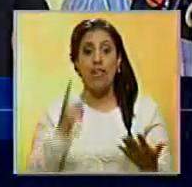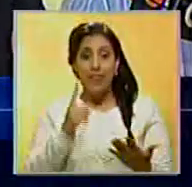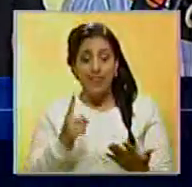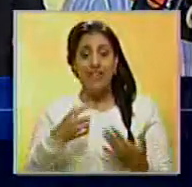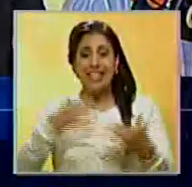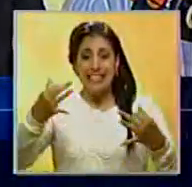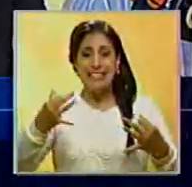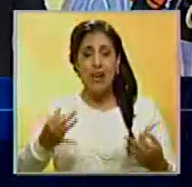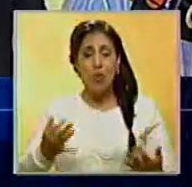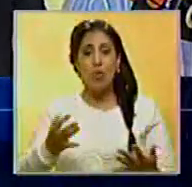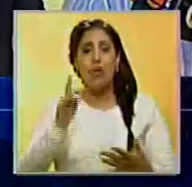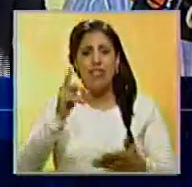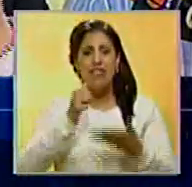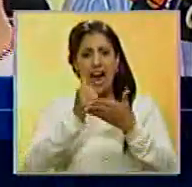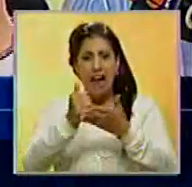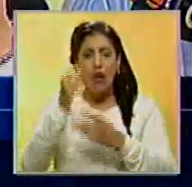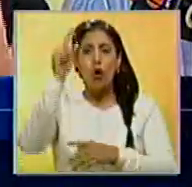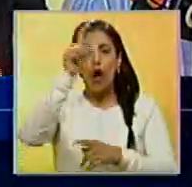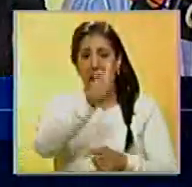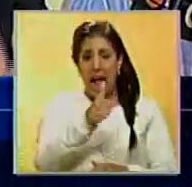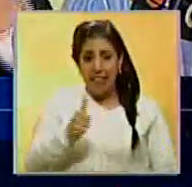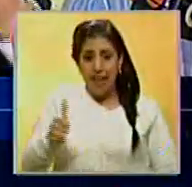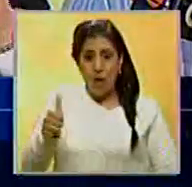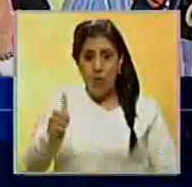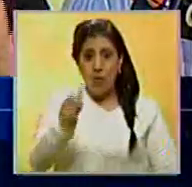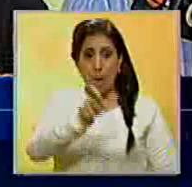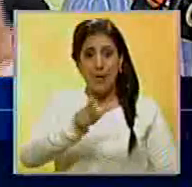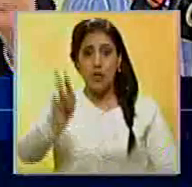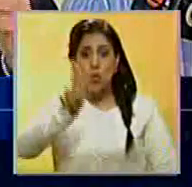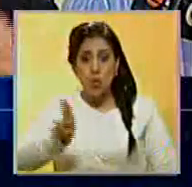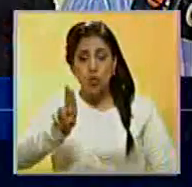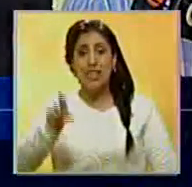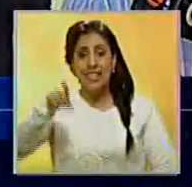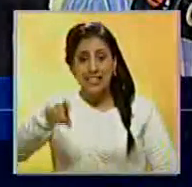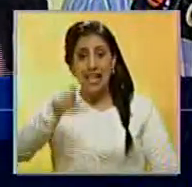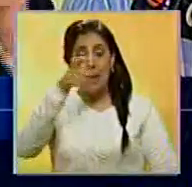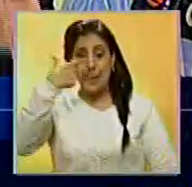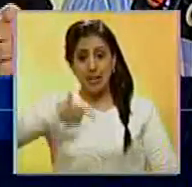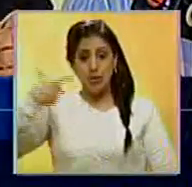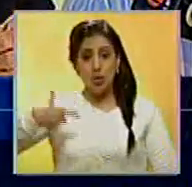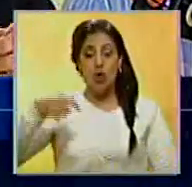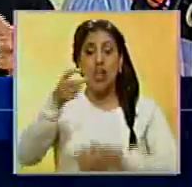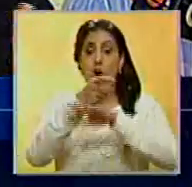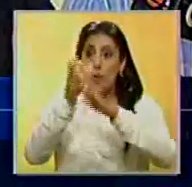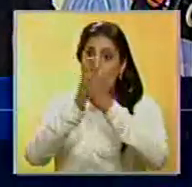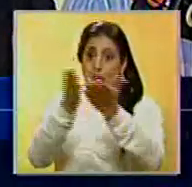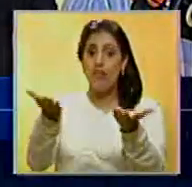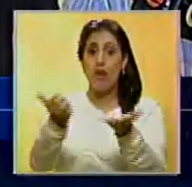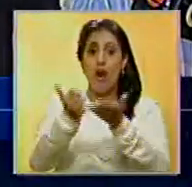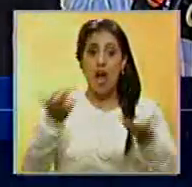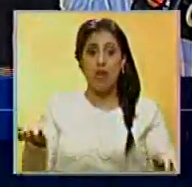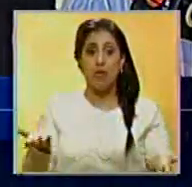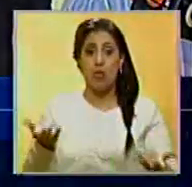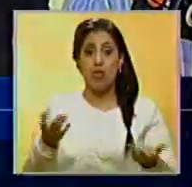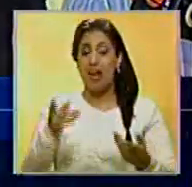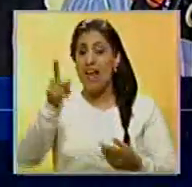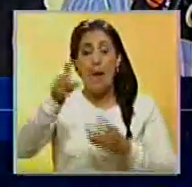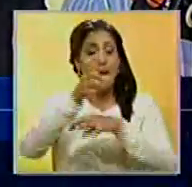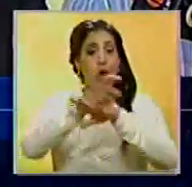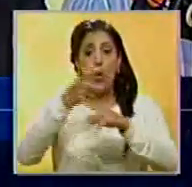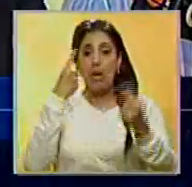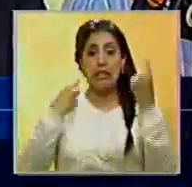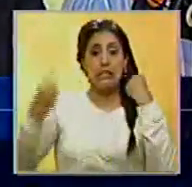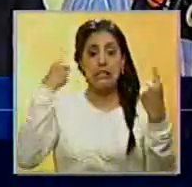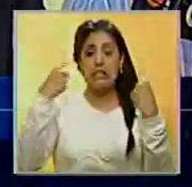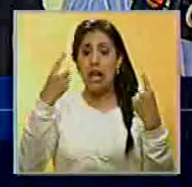estoy seguro se le está haciendo cada uno de los usuarios, cada uno de los venezolanos a este gobierno que desafortunadamente